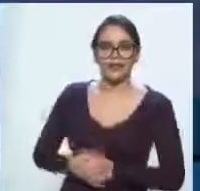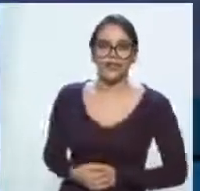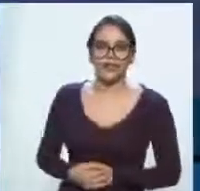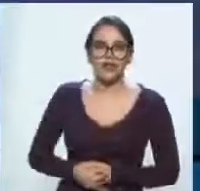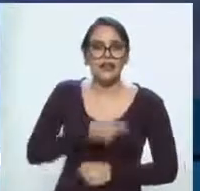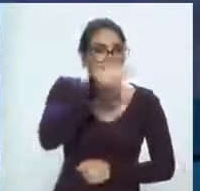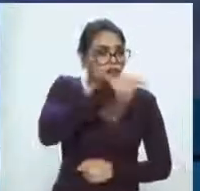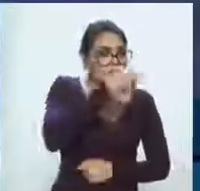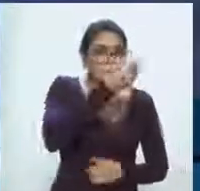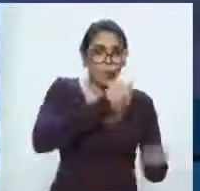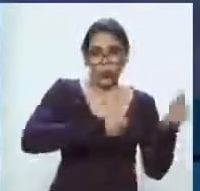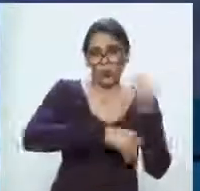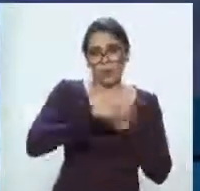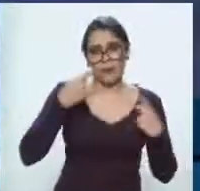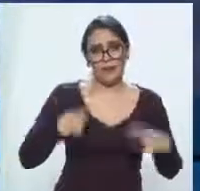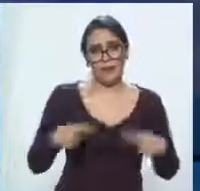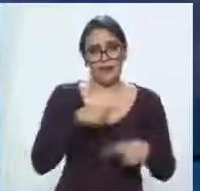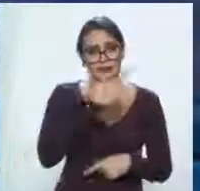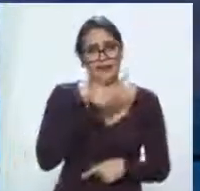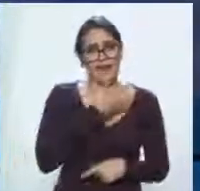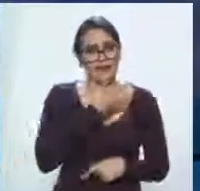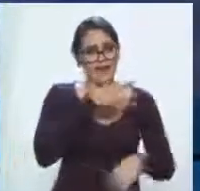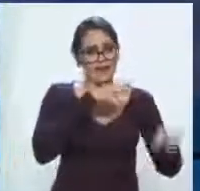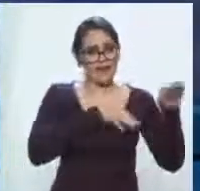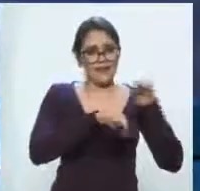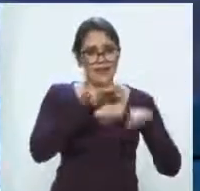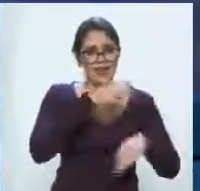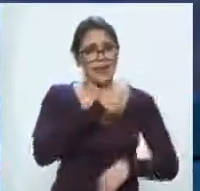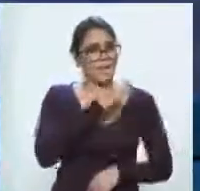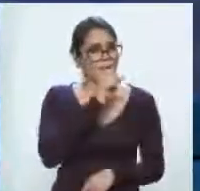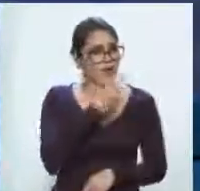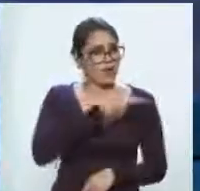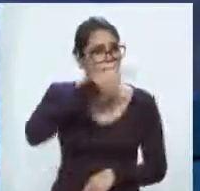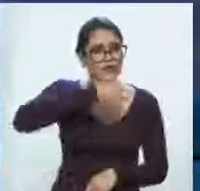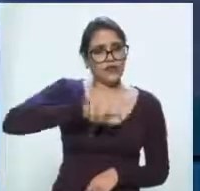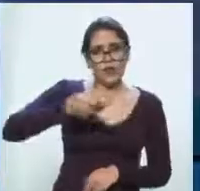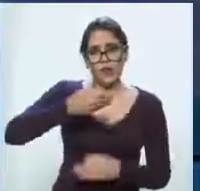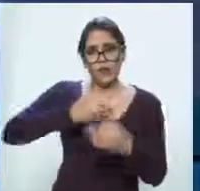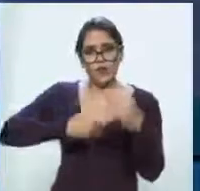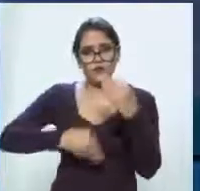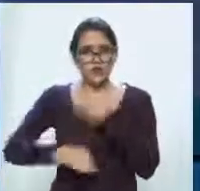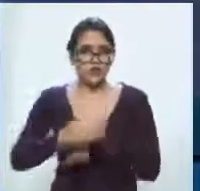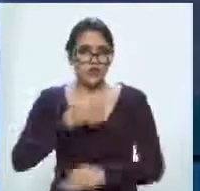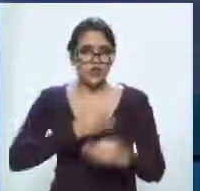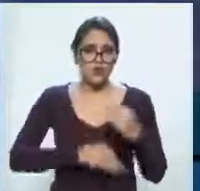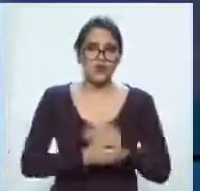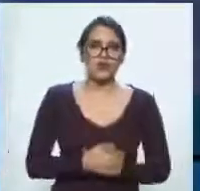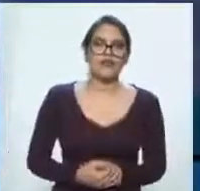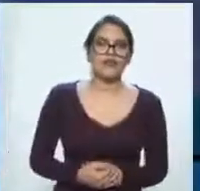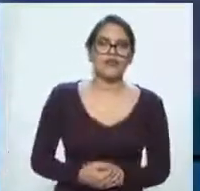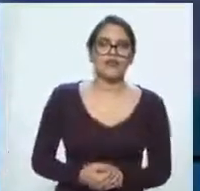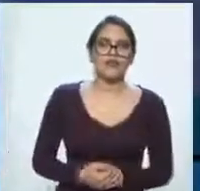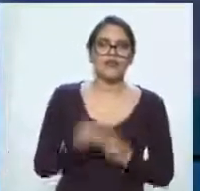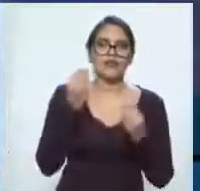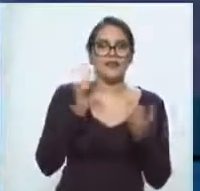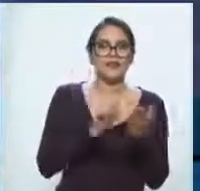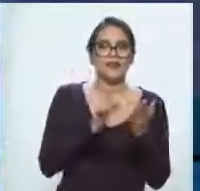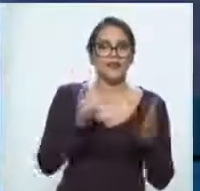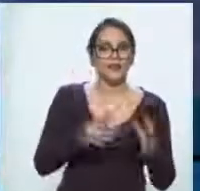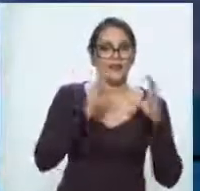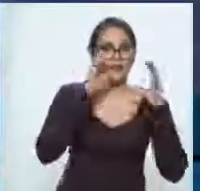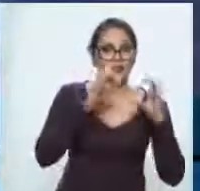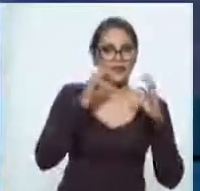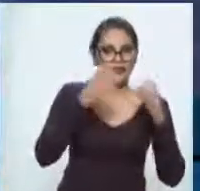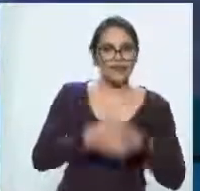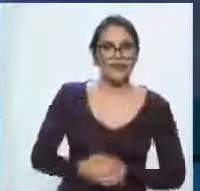de producción de Canal 21. Un abrazo para todos, colegas, que los estoy escuchando aquí, muy activos. Muchas gracias. Así es,